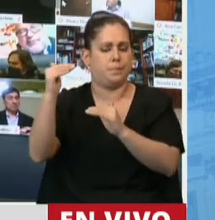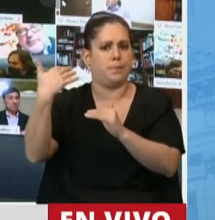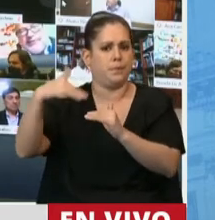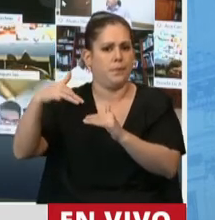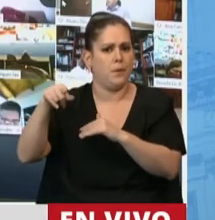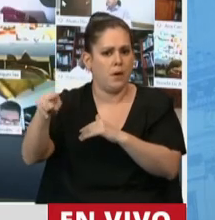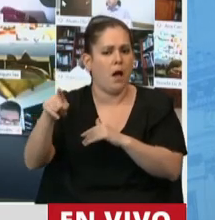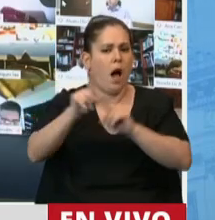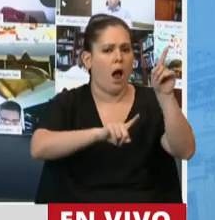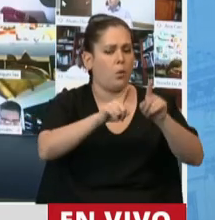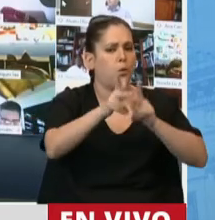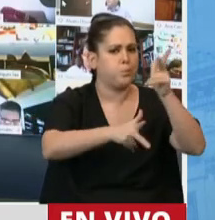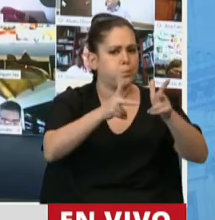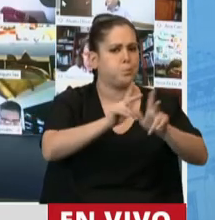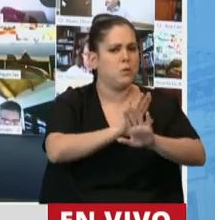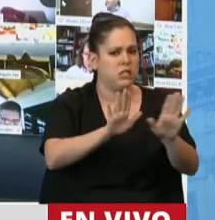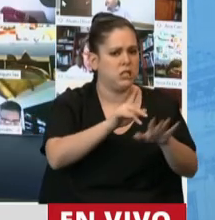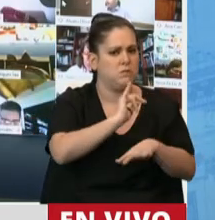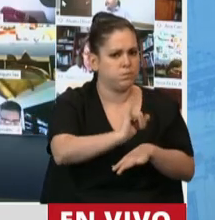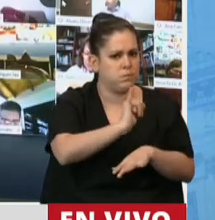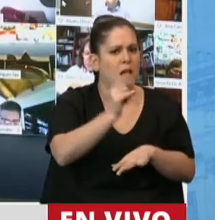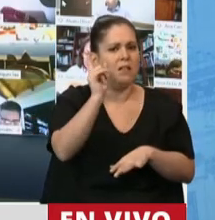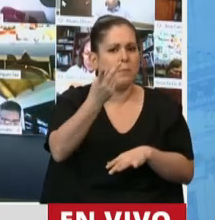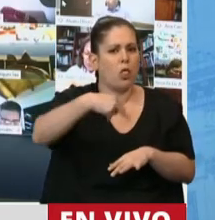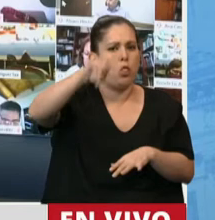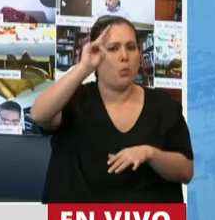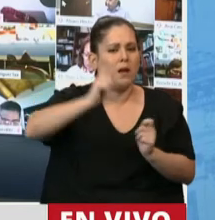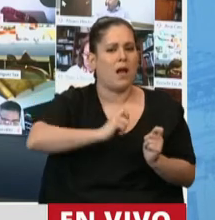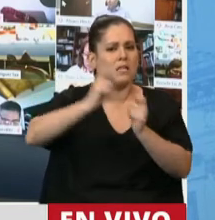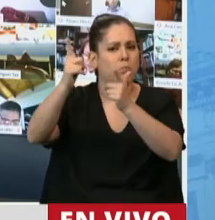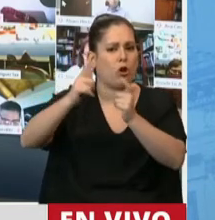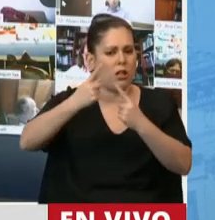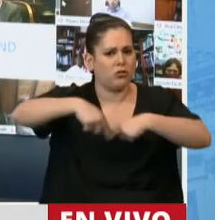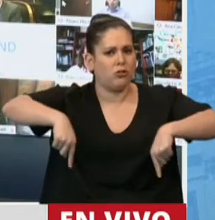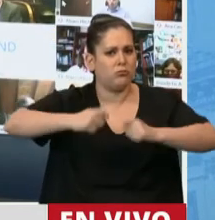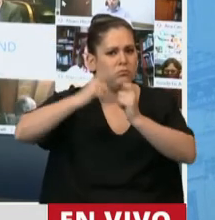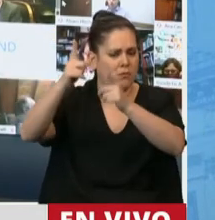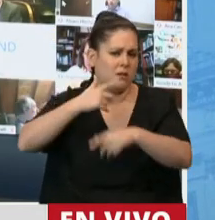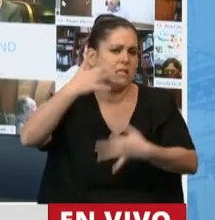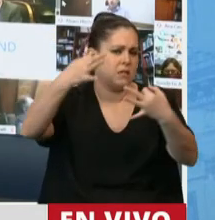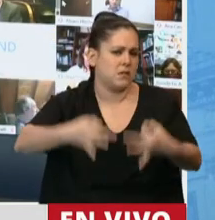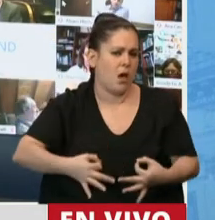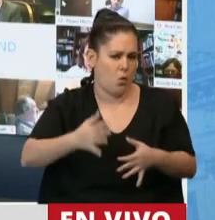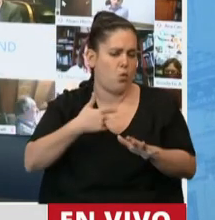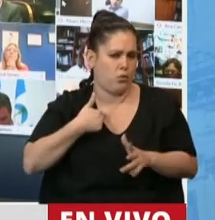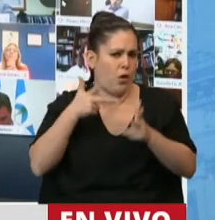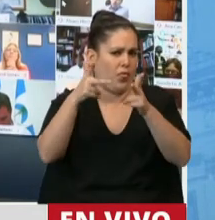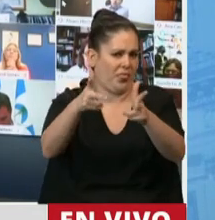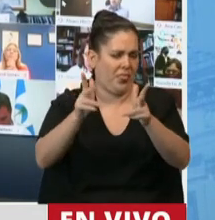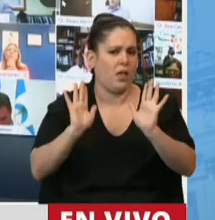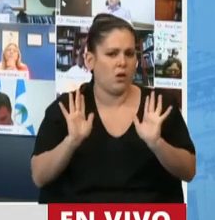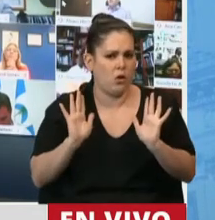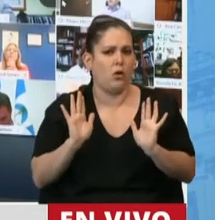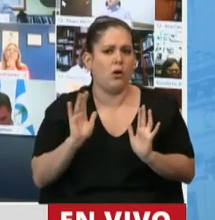dijeron algunos de los diputados. Y también se duplican las exportaciones, les puedo asegurar, no hace falta ser un gran fiscalista, pero eso